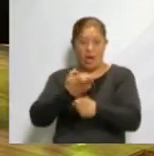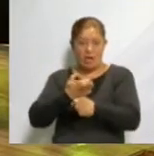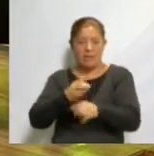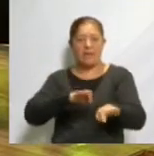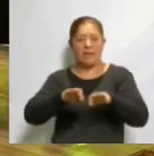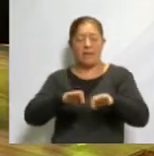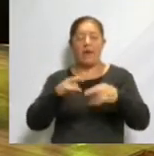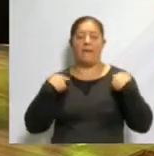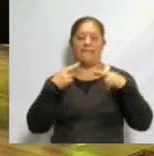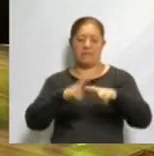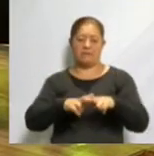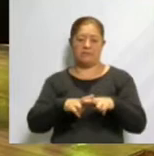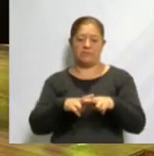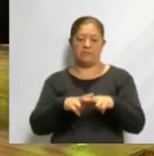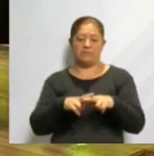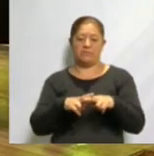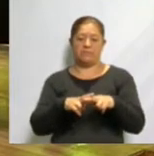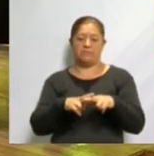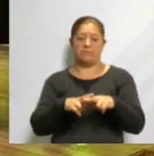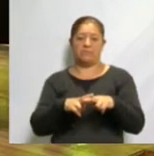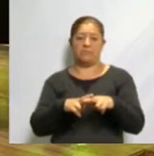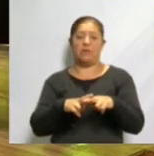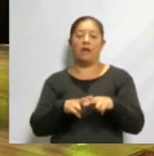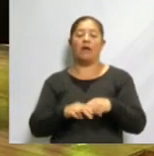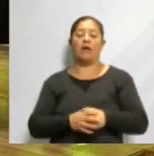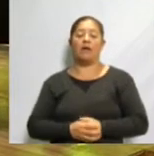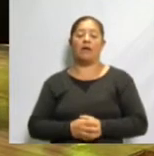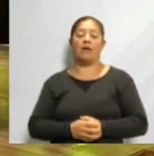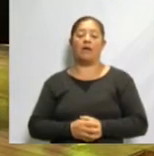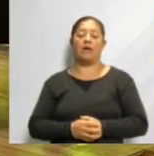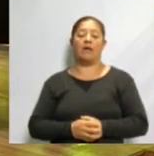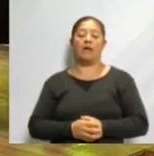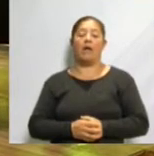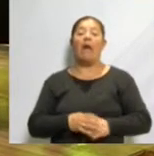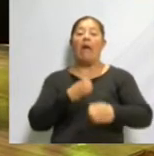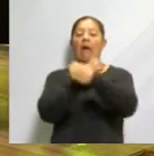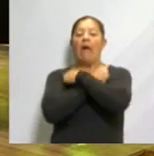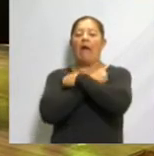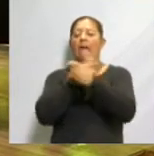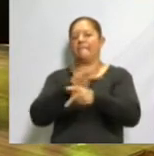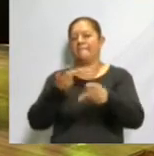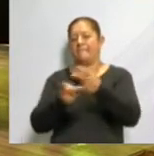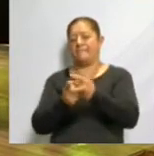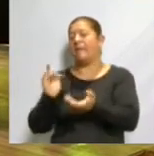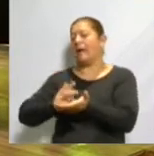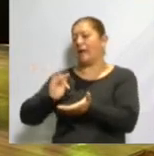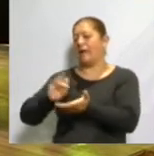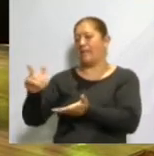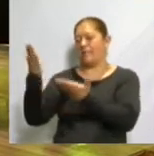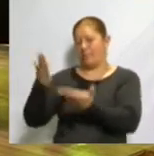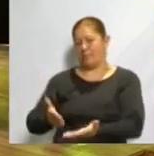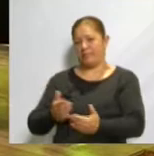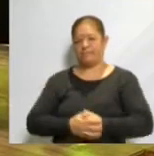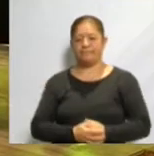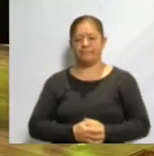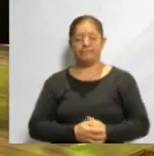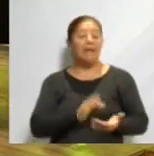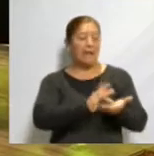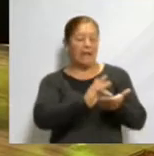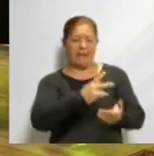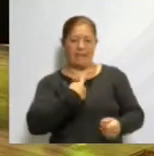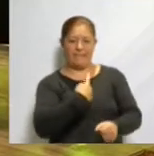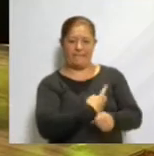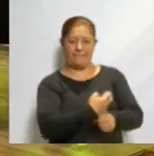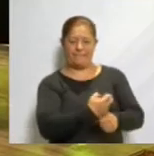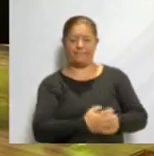profesor de Asignatura de Educación Media Superior. También muchas gracias, maestro, por estar con nosotros. Gracias por la invitación.